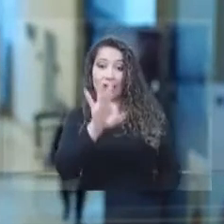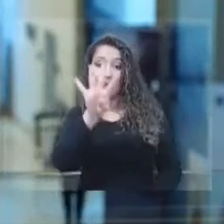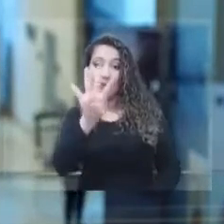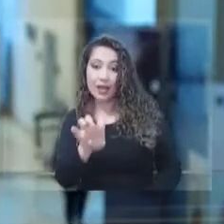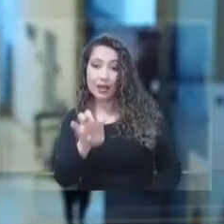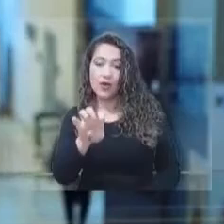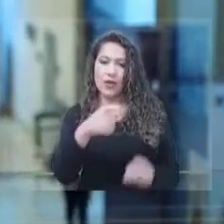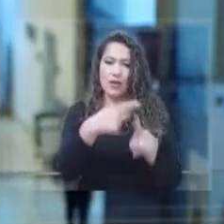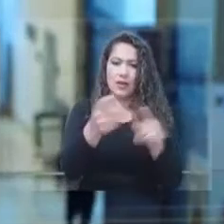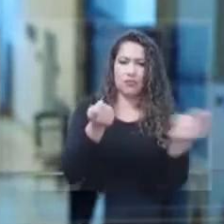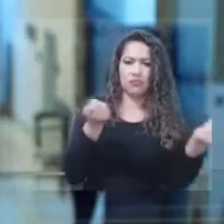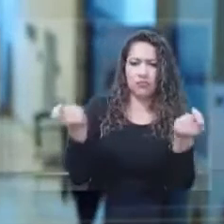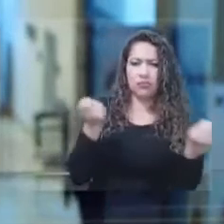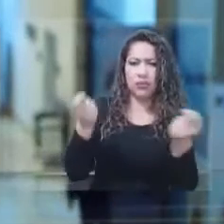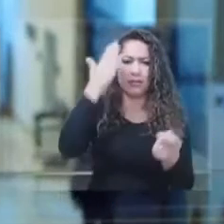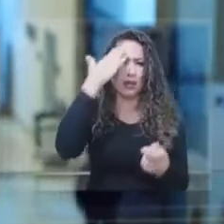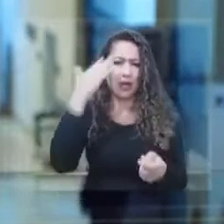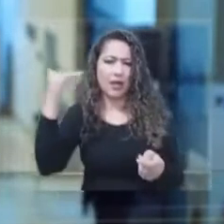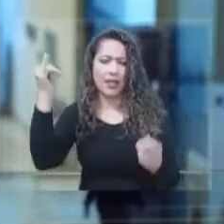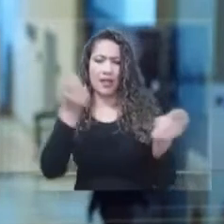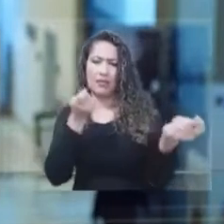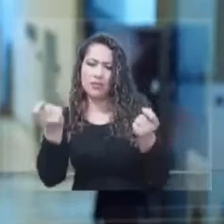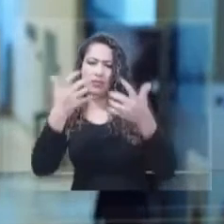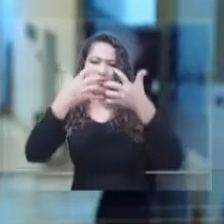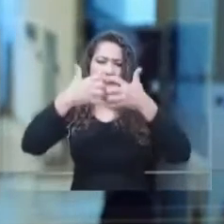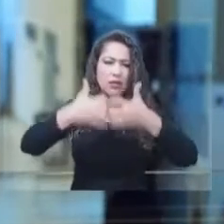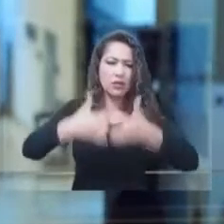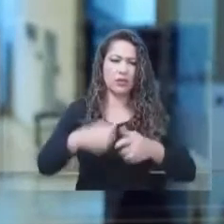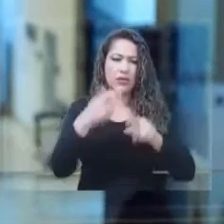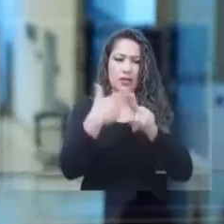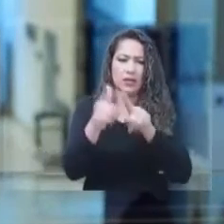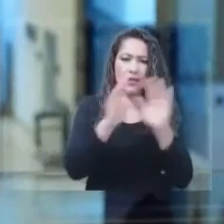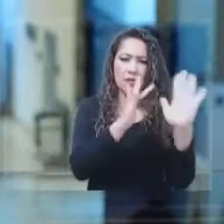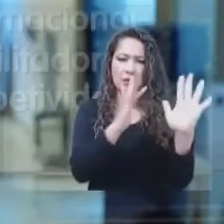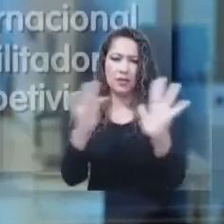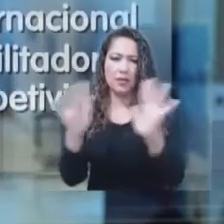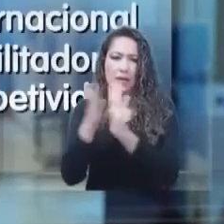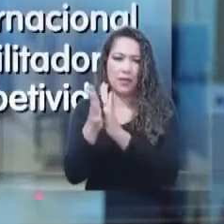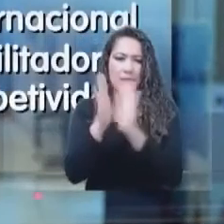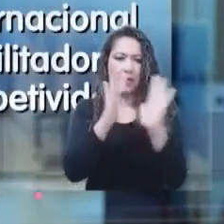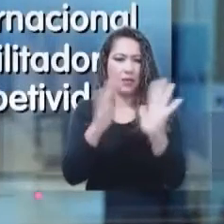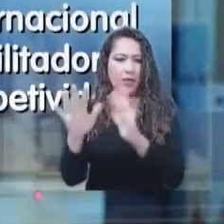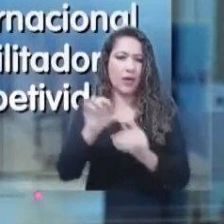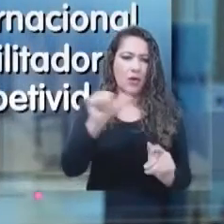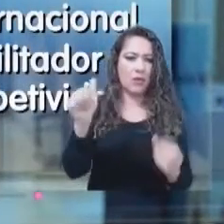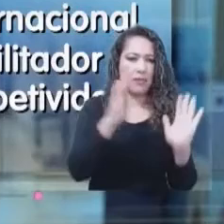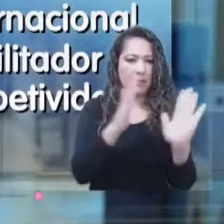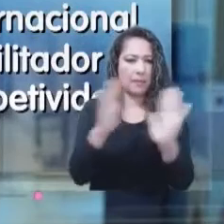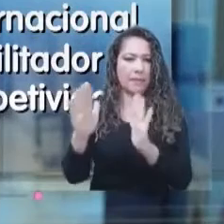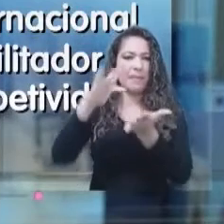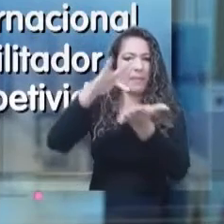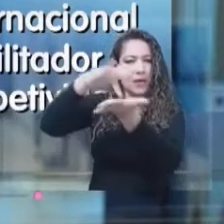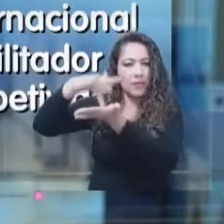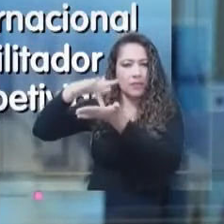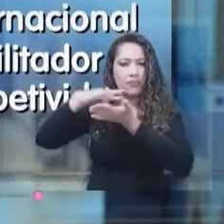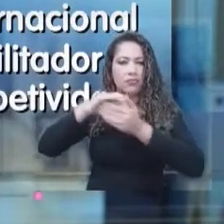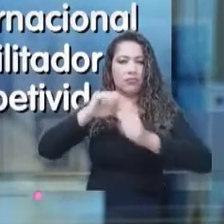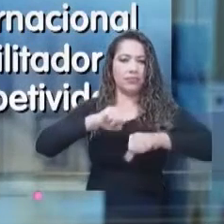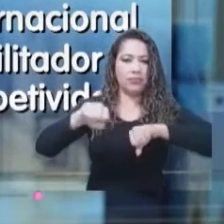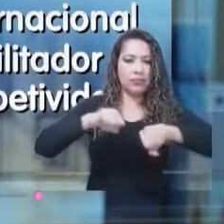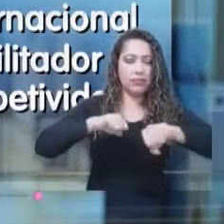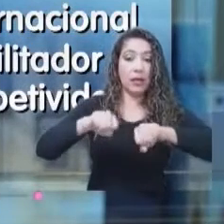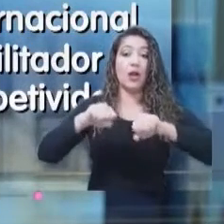industria, organismos multilaterales, entre otros. Que participarán en este decimoprimer Congreso Internacional del Espectro,